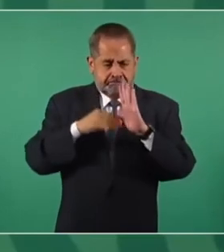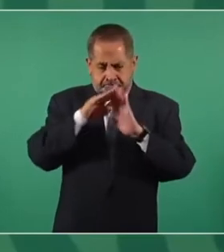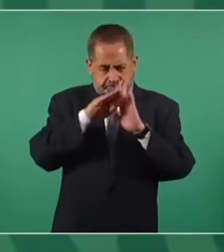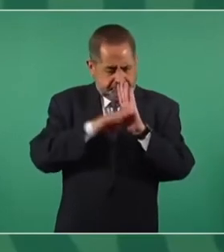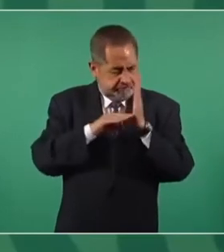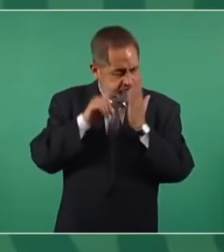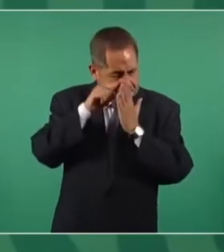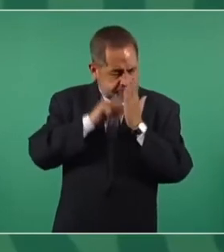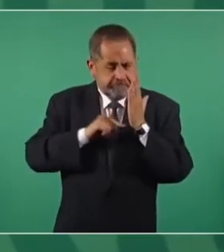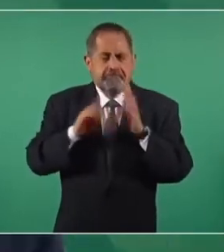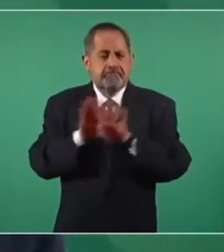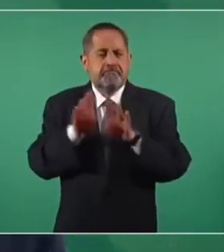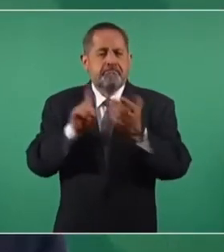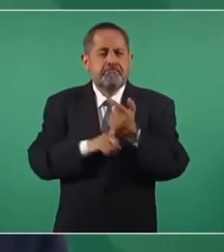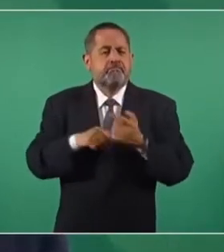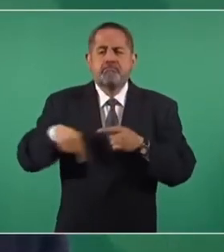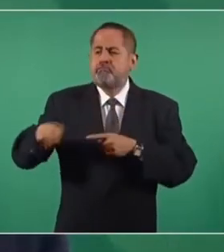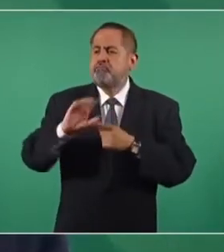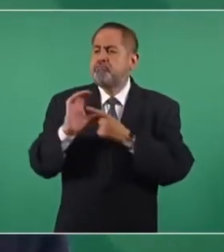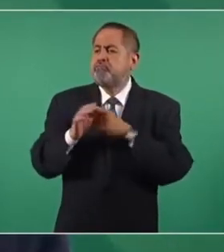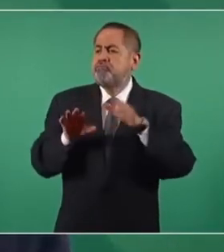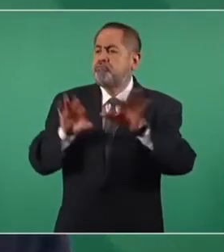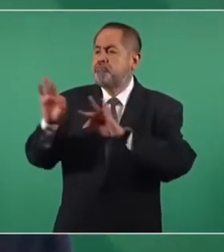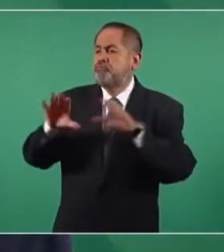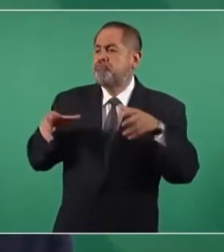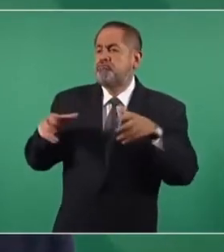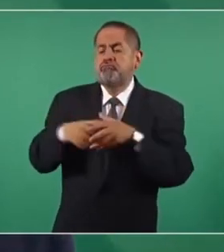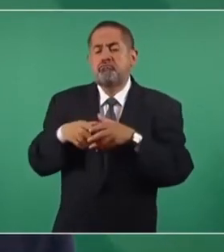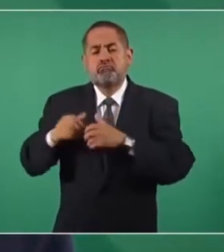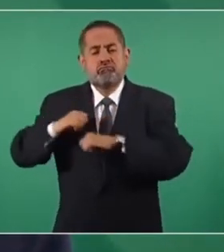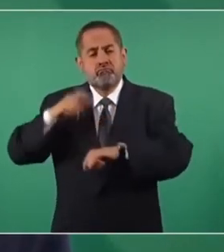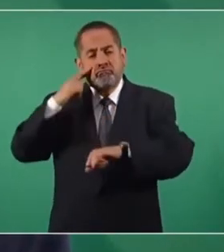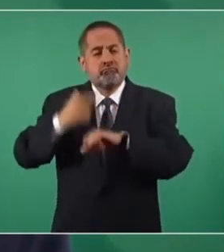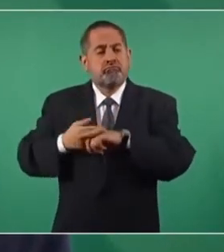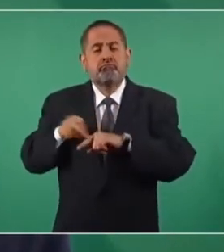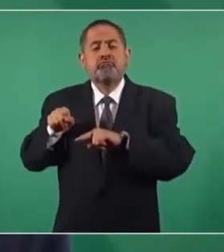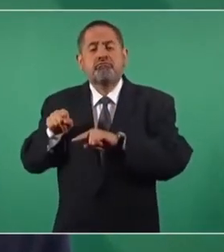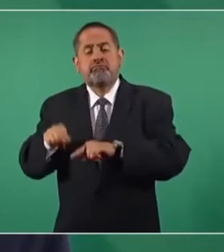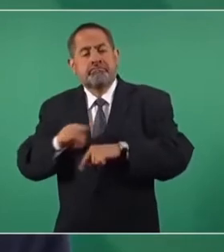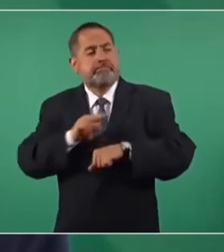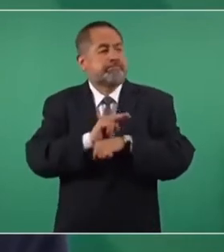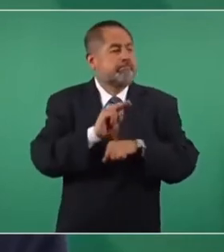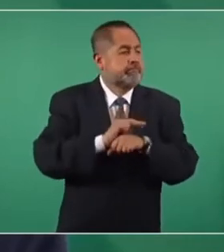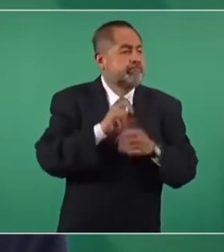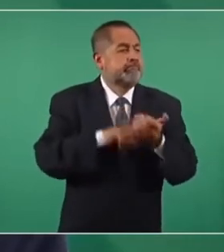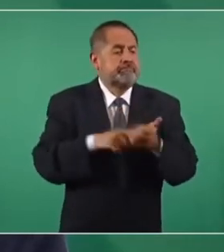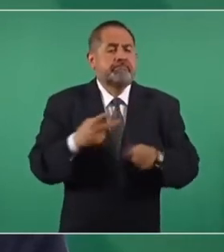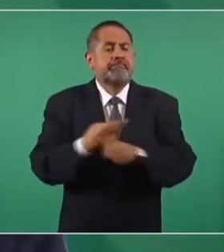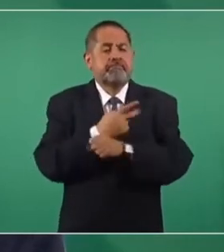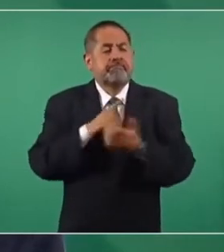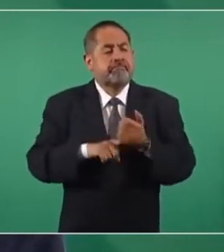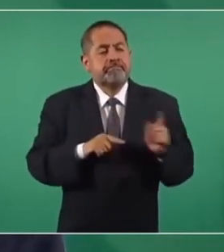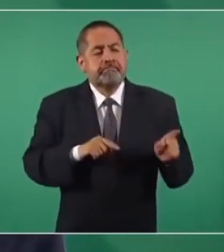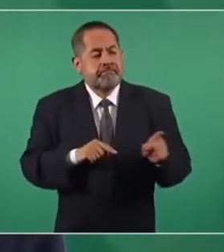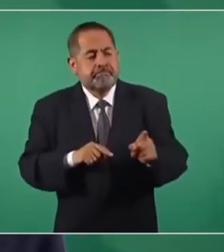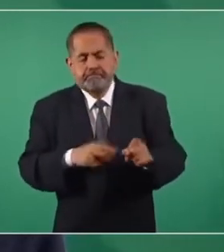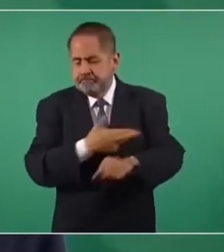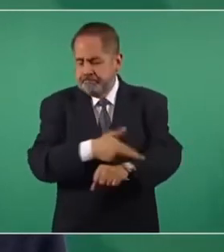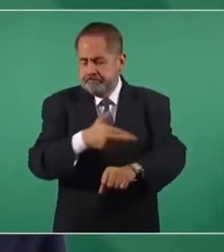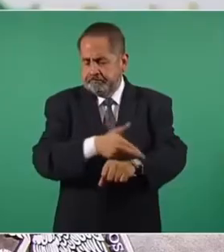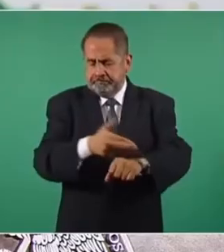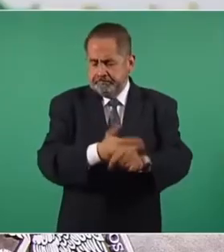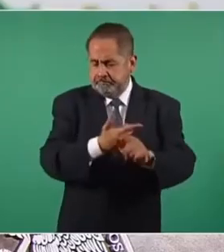integración y funcionamiento del Comité Permanente que será el encargado de dar seguimiento a las acciones para gestión de las